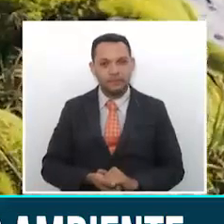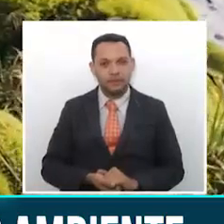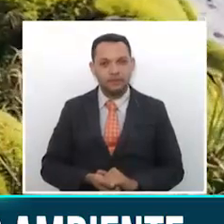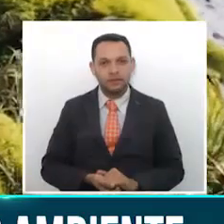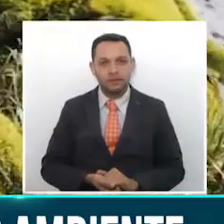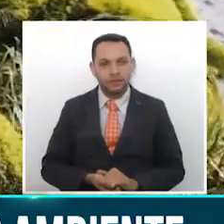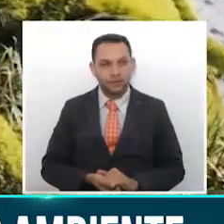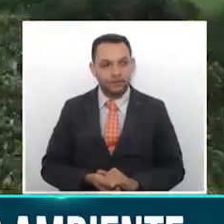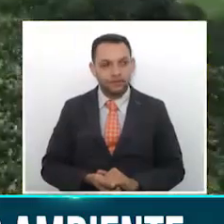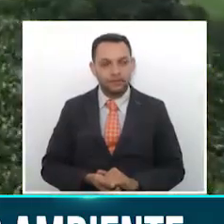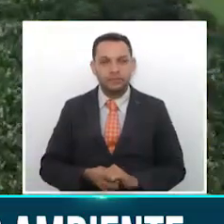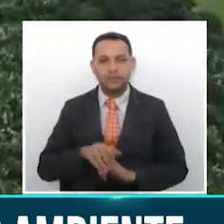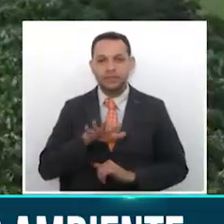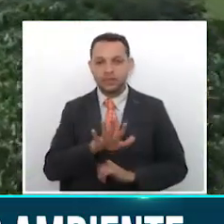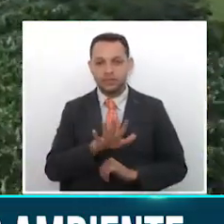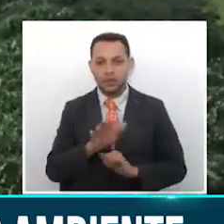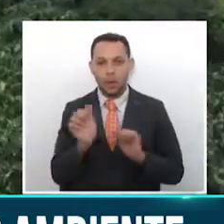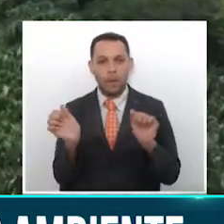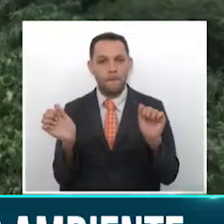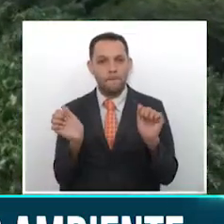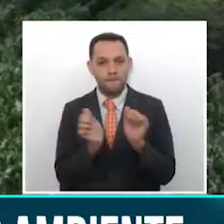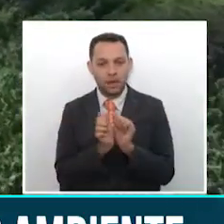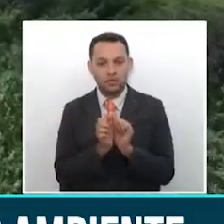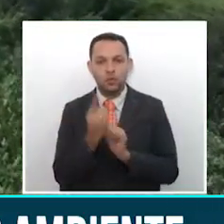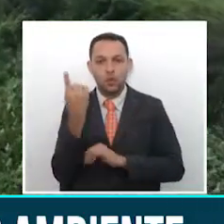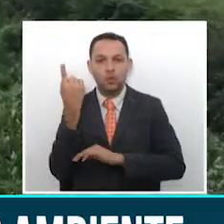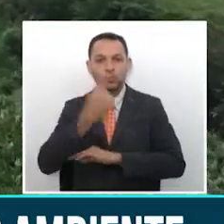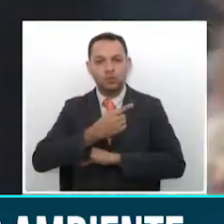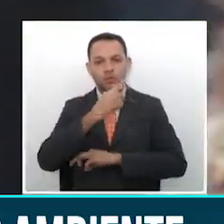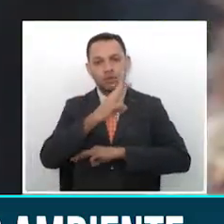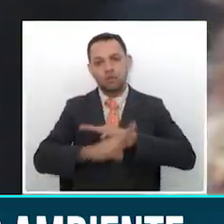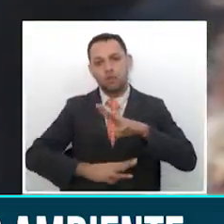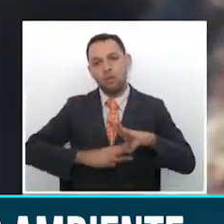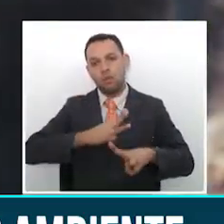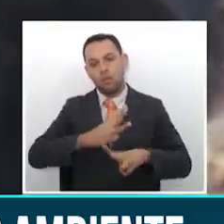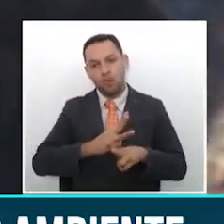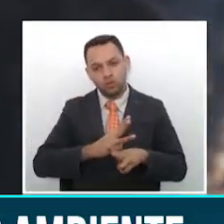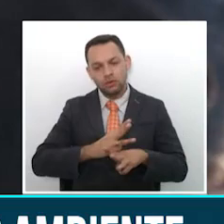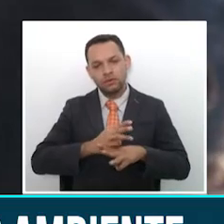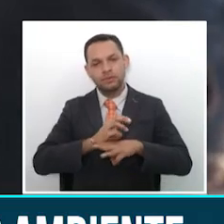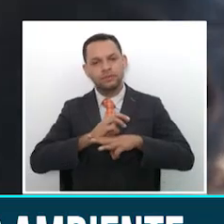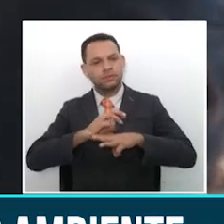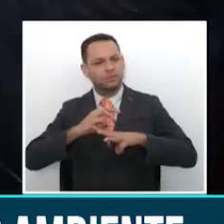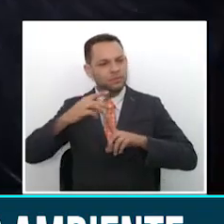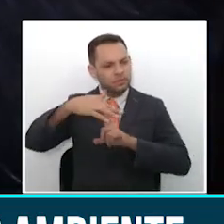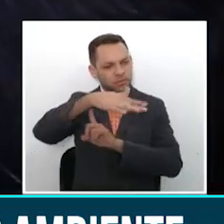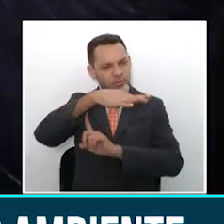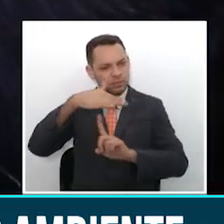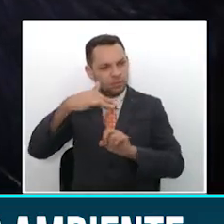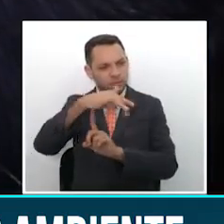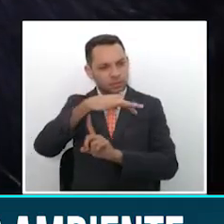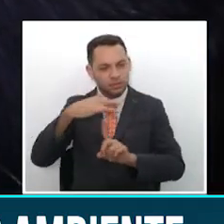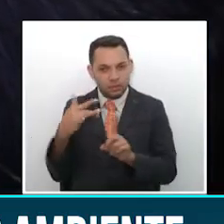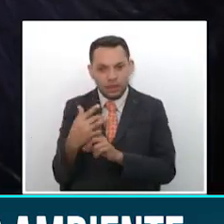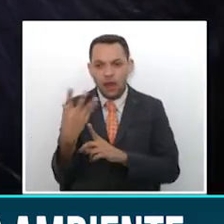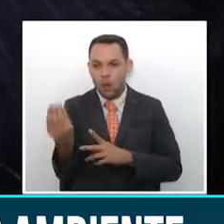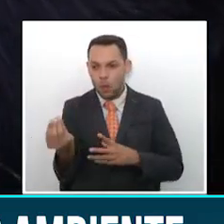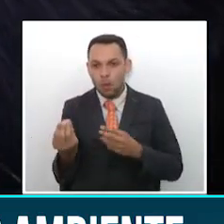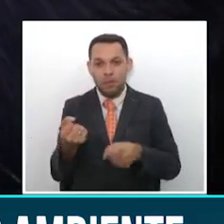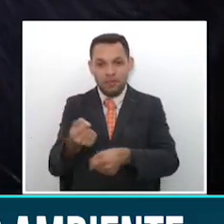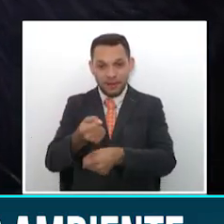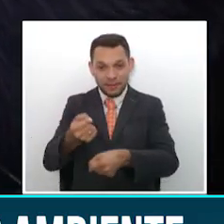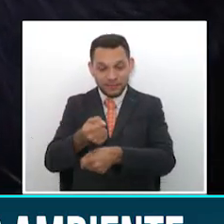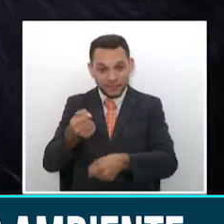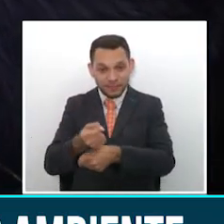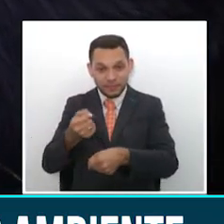El 5 de mayo se celebra el Día Mundial del Medio Ambiente. Para este 2020, las corporaciones autónomas regionales de la